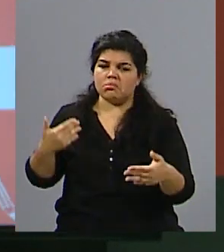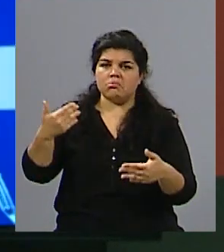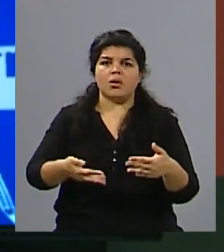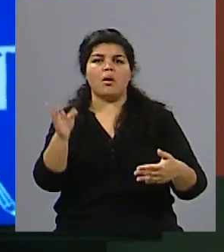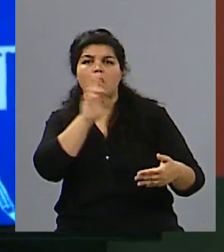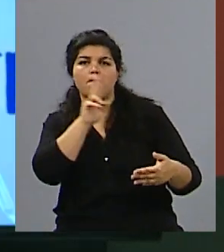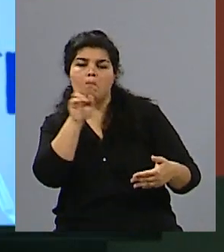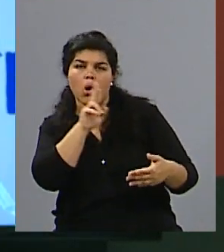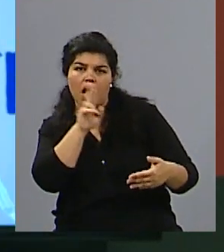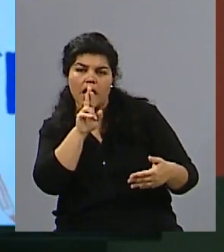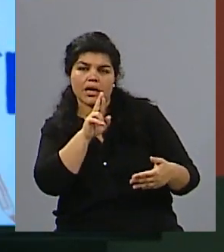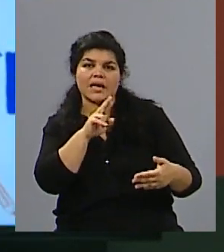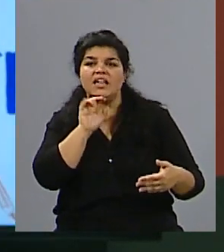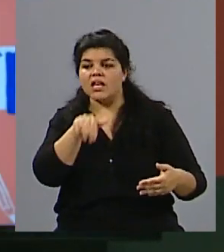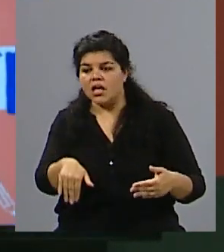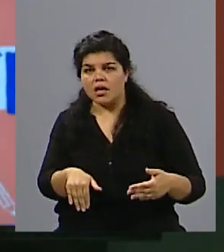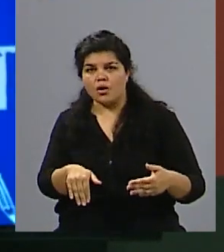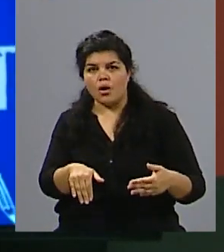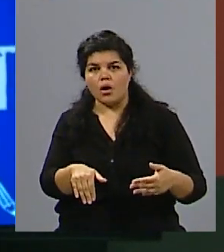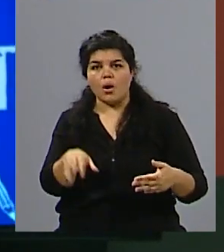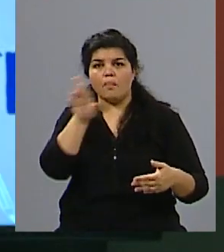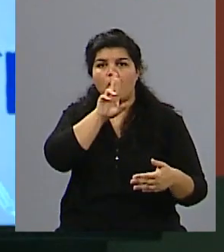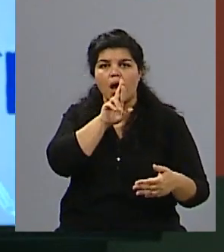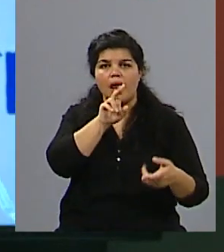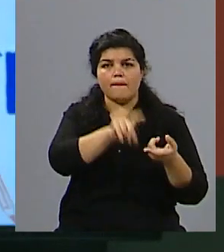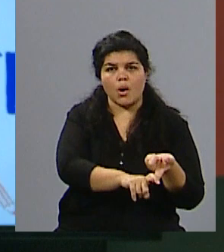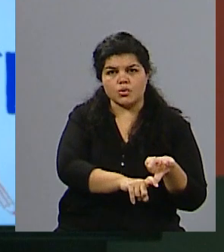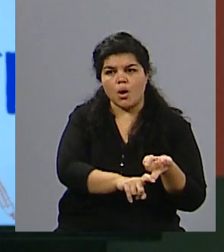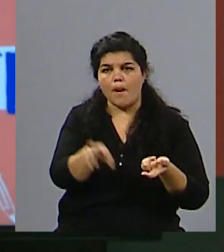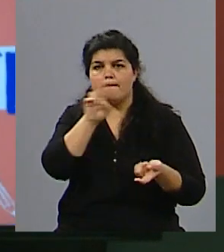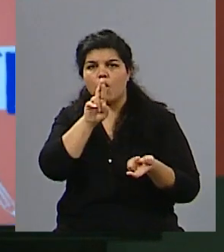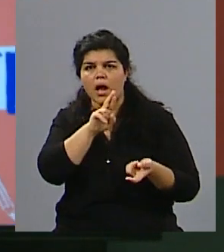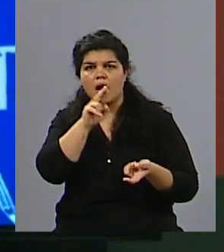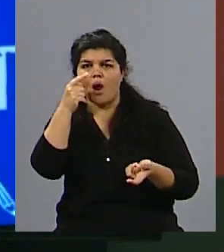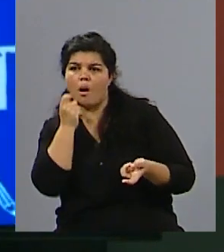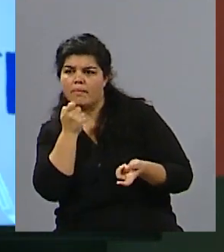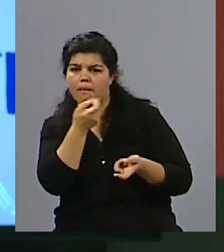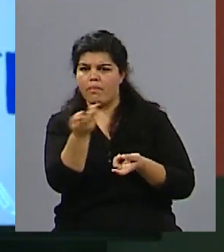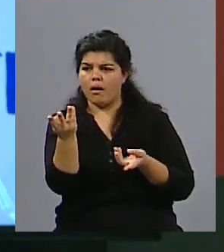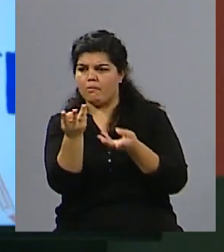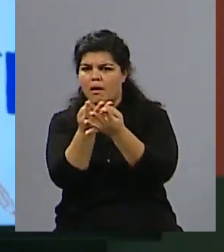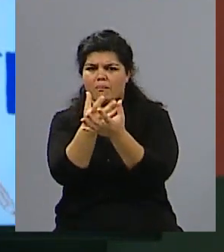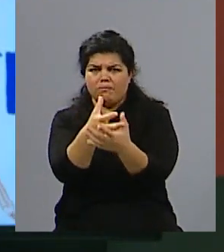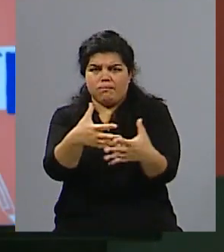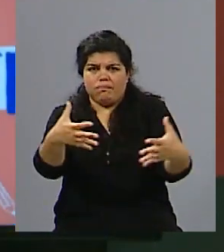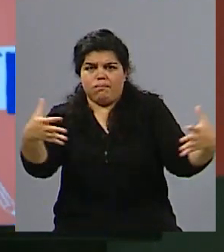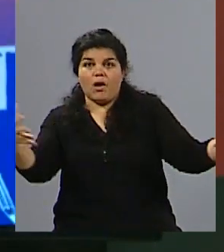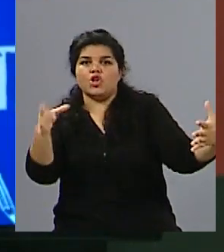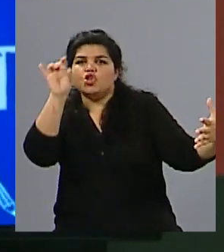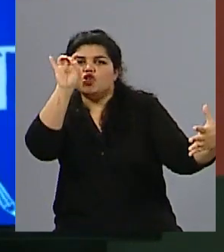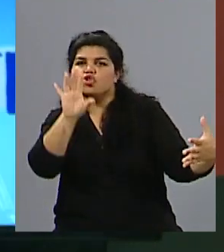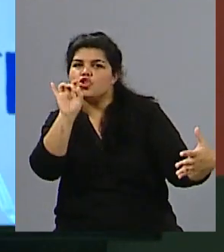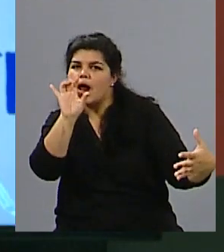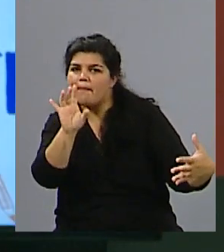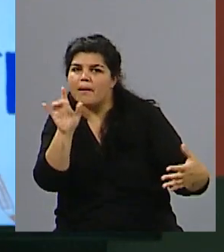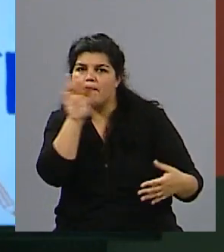los padres, los amigos y realmente la convocatoria es buena porque ya no somos solamente las mujeres las que